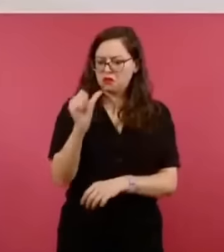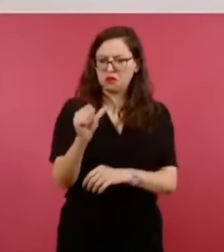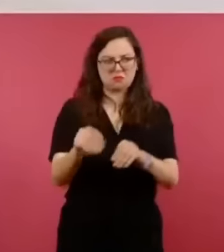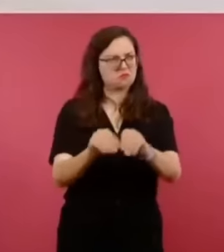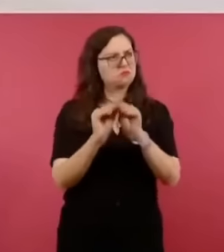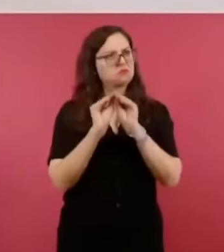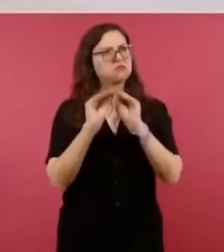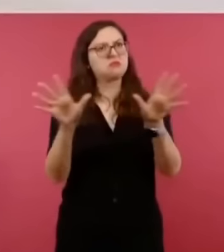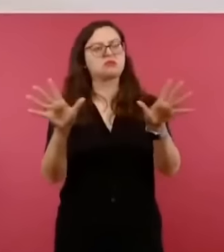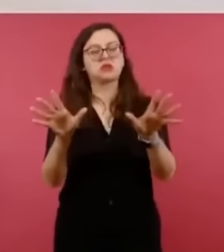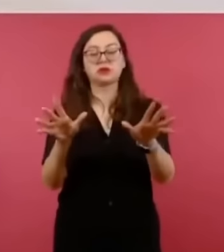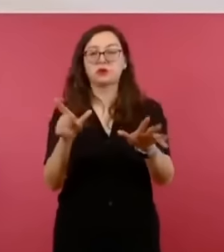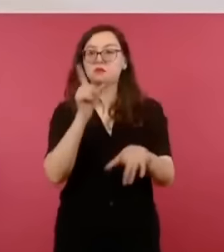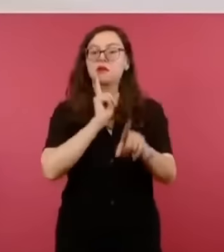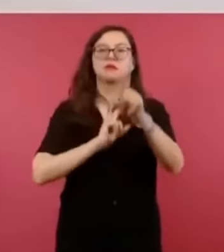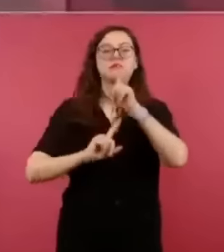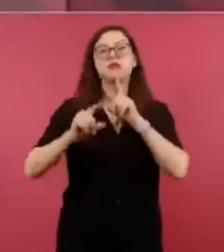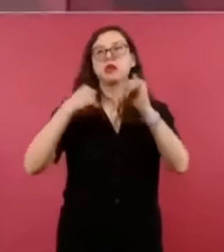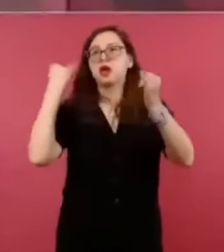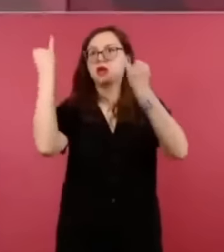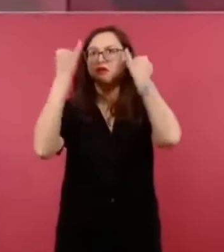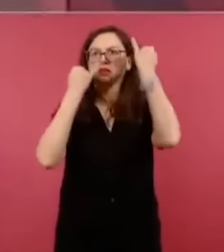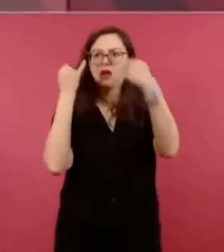no calumniar.